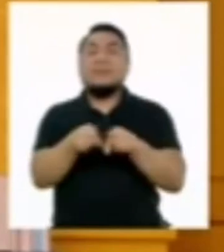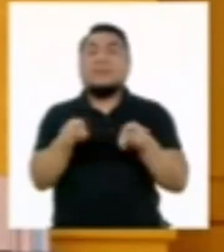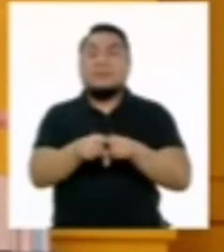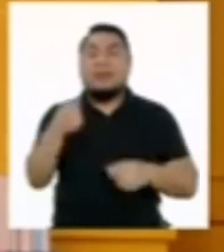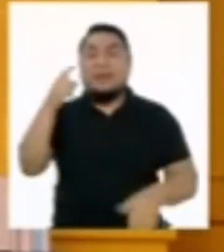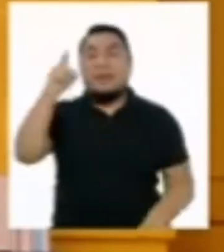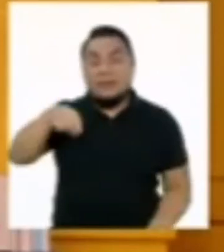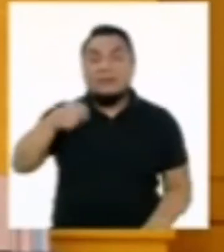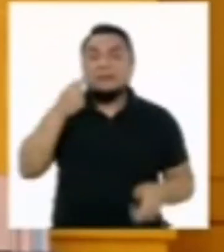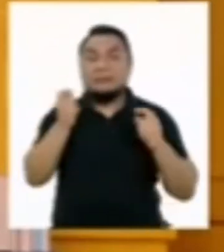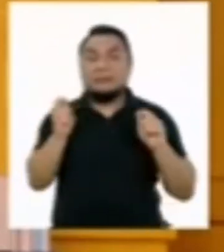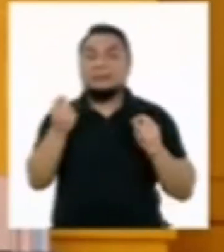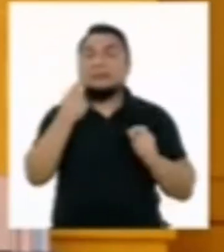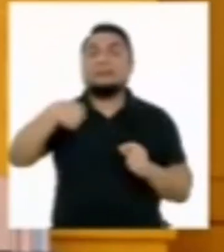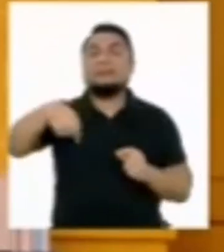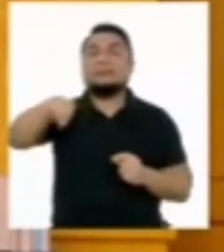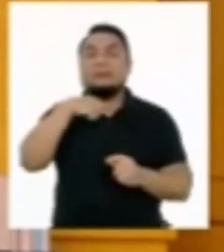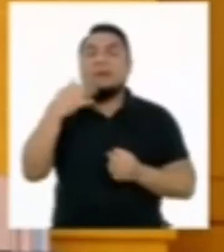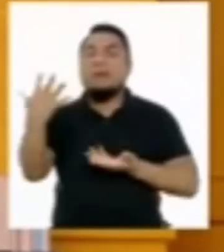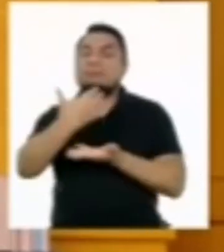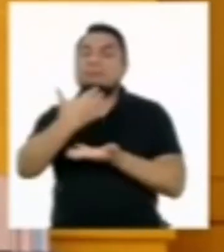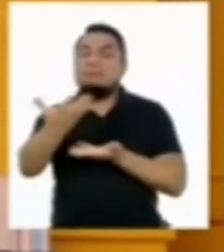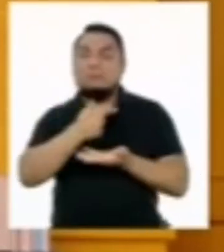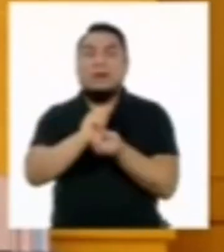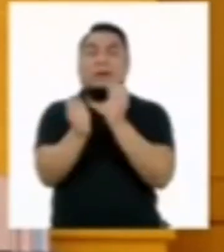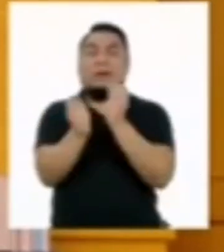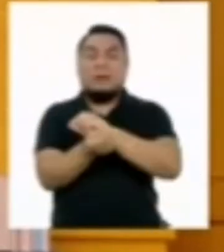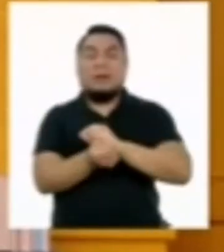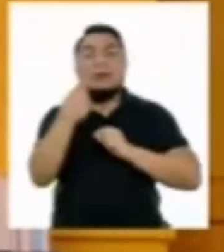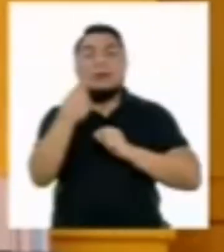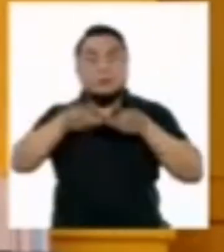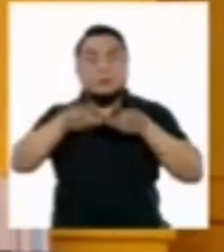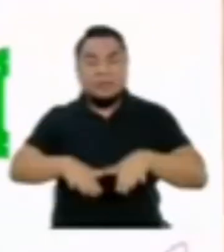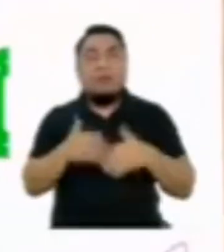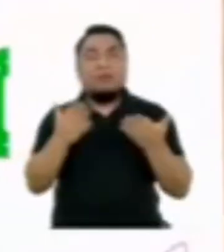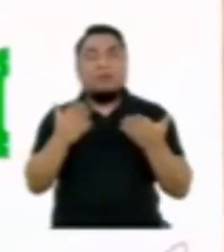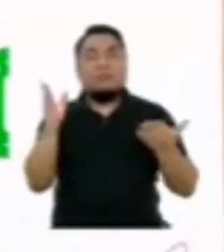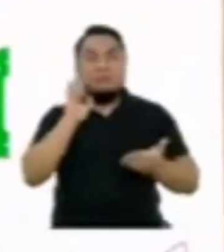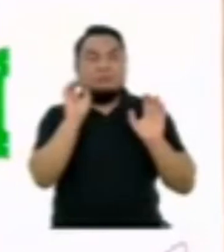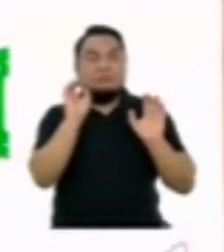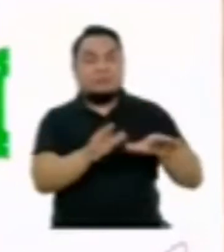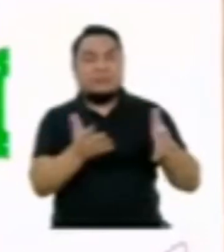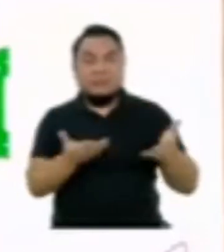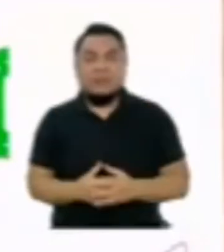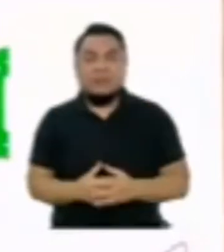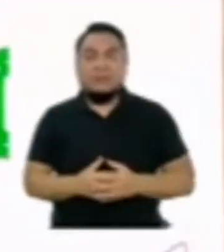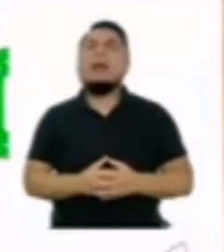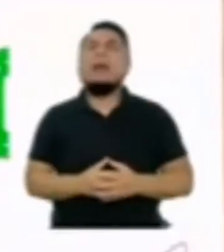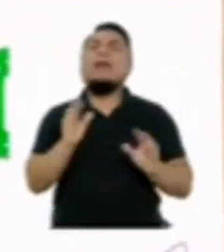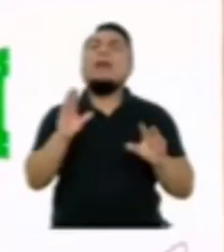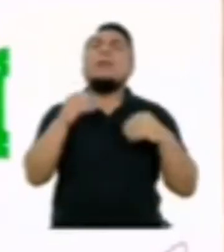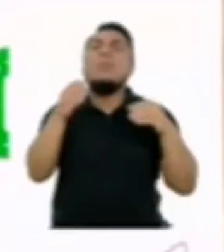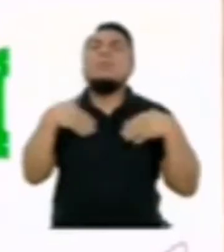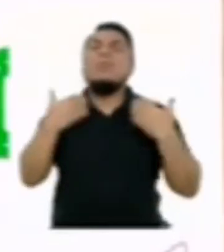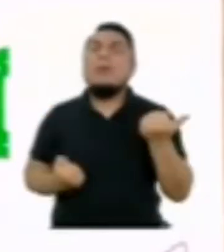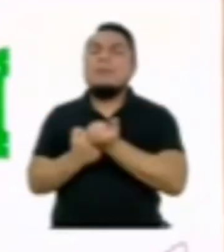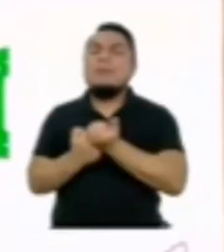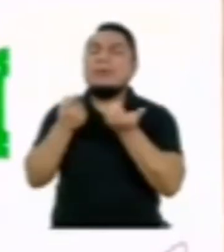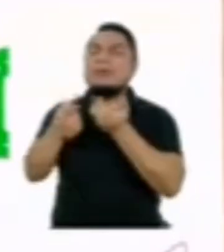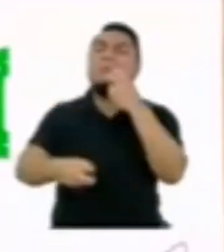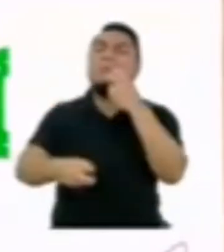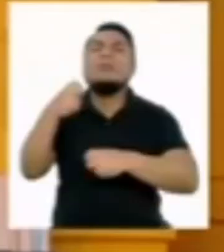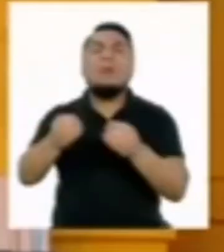Además, debemos intentar reciclar. Así reducimos la cantidad de basura que producimos. ¿Cómo creen que podemos aportar a resolver